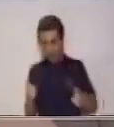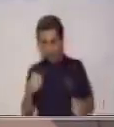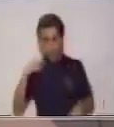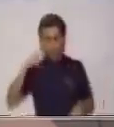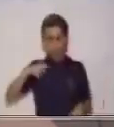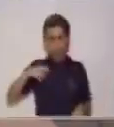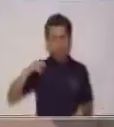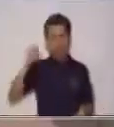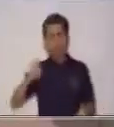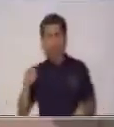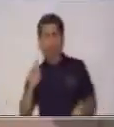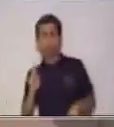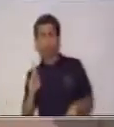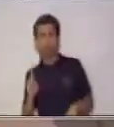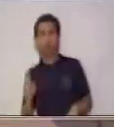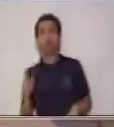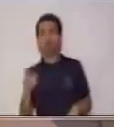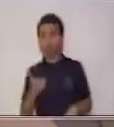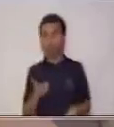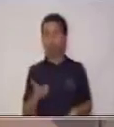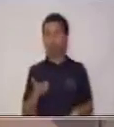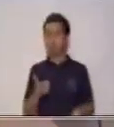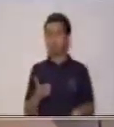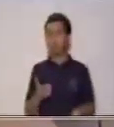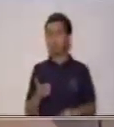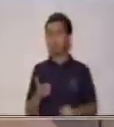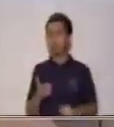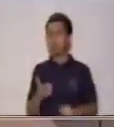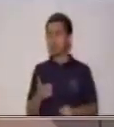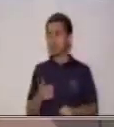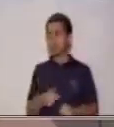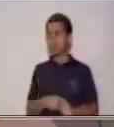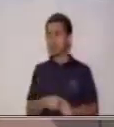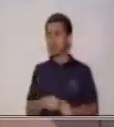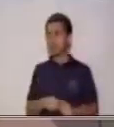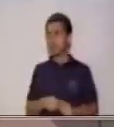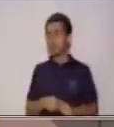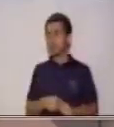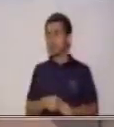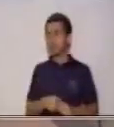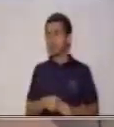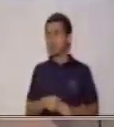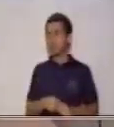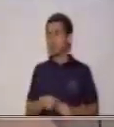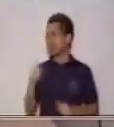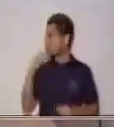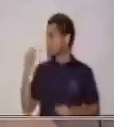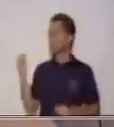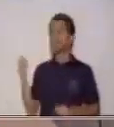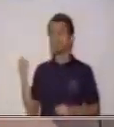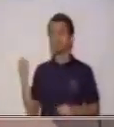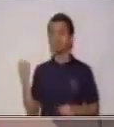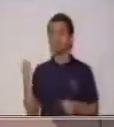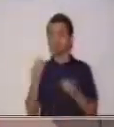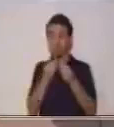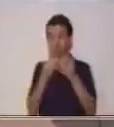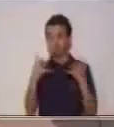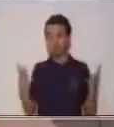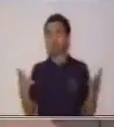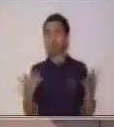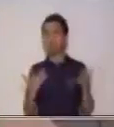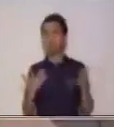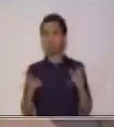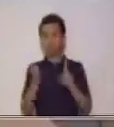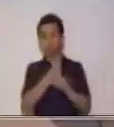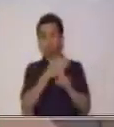producto en este momento. Así que acá tenemos una descripción de lo que es textos